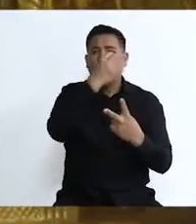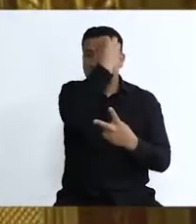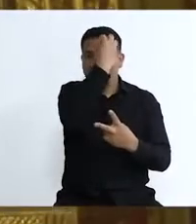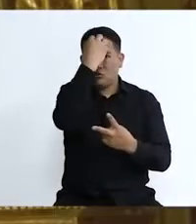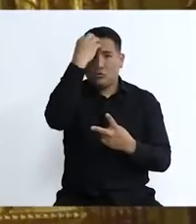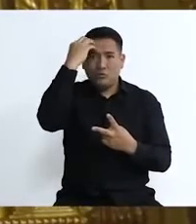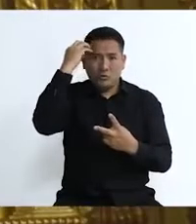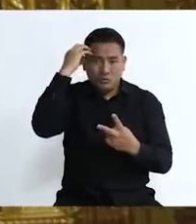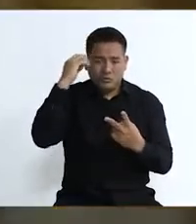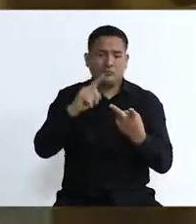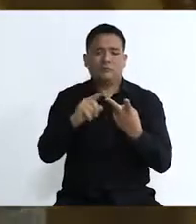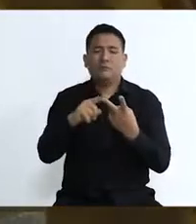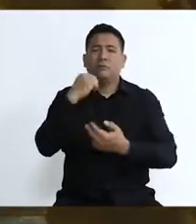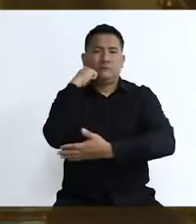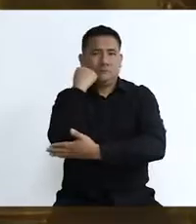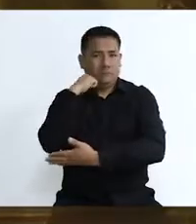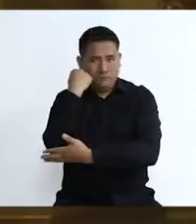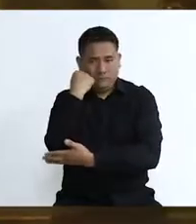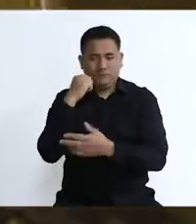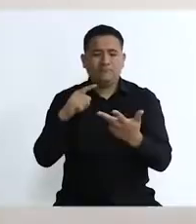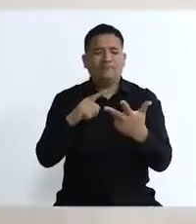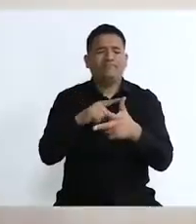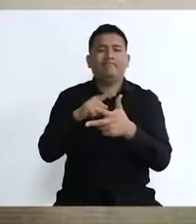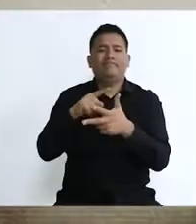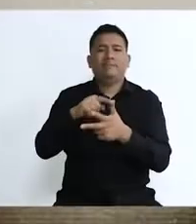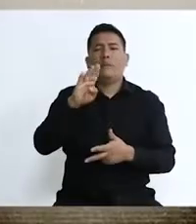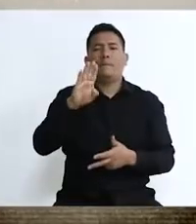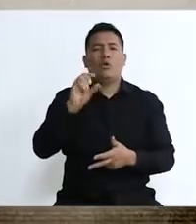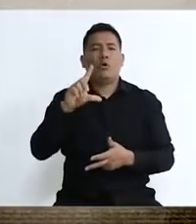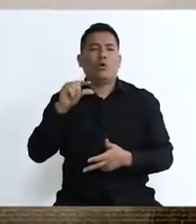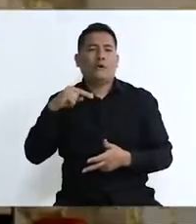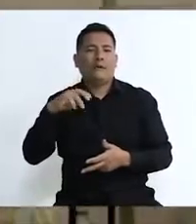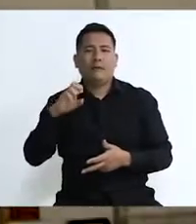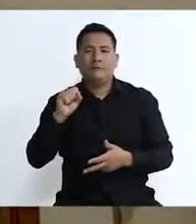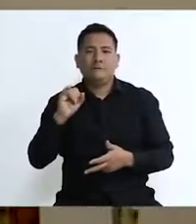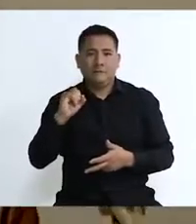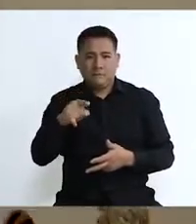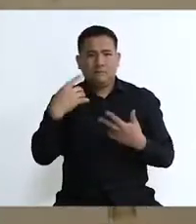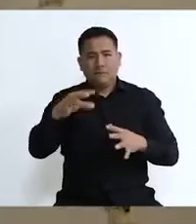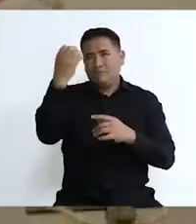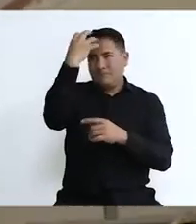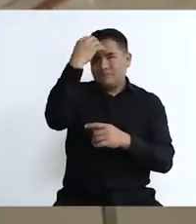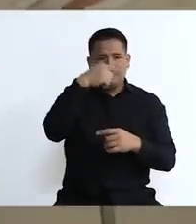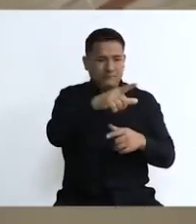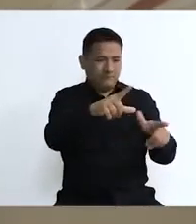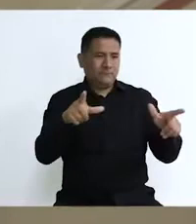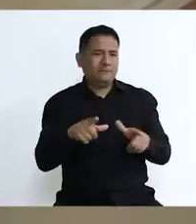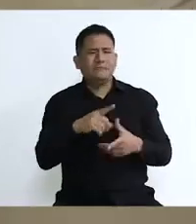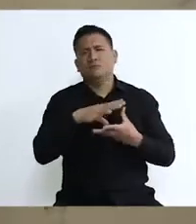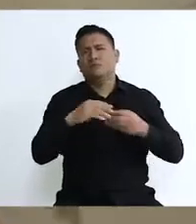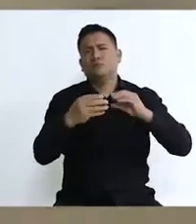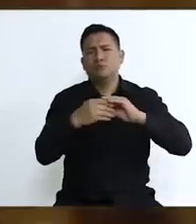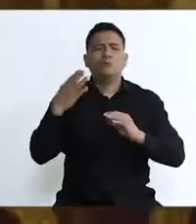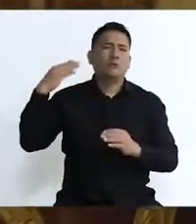Ellos son Santa Rosa de Lima, San Martín de Porras y Francisco Bolognesi. La iglesia de San Sebastián no solo